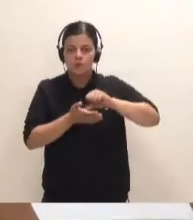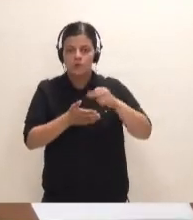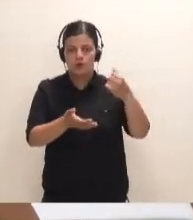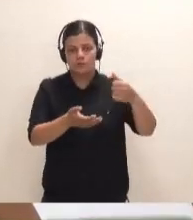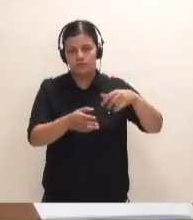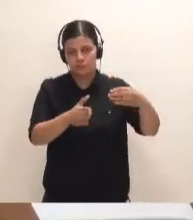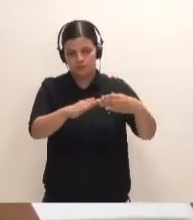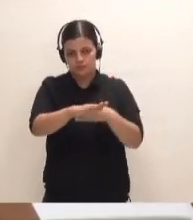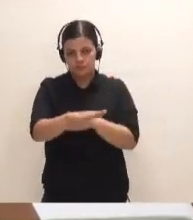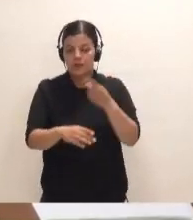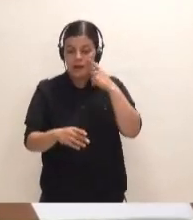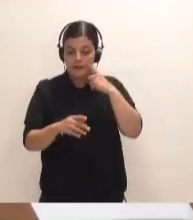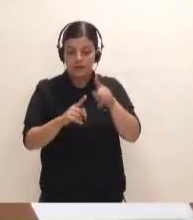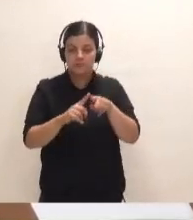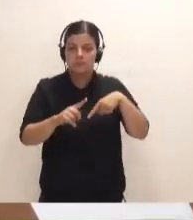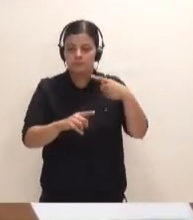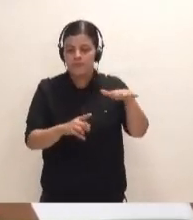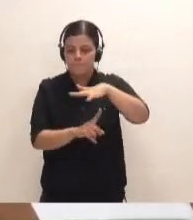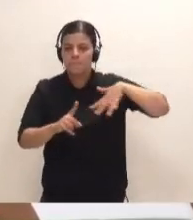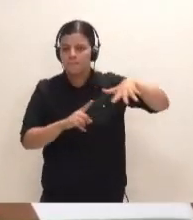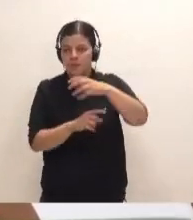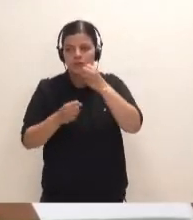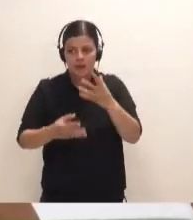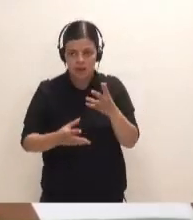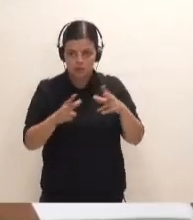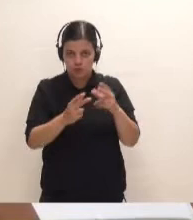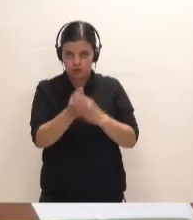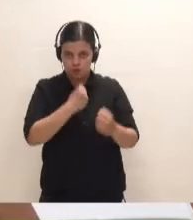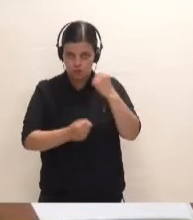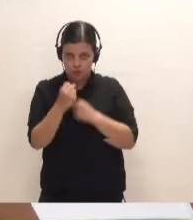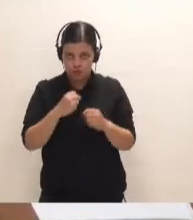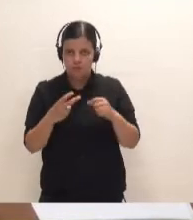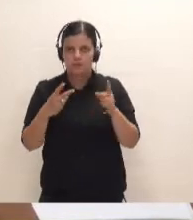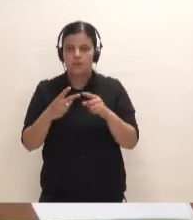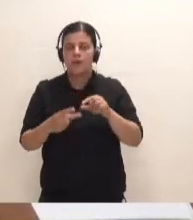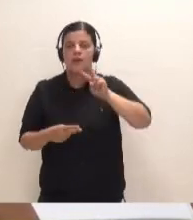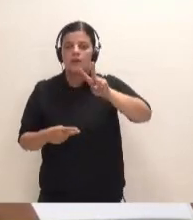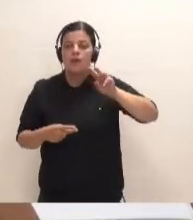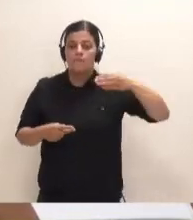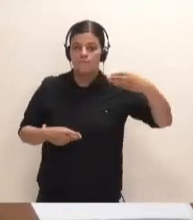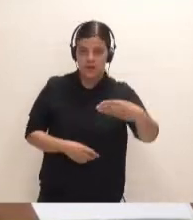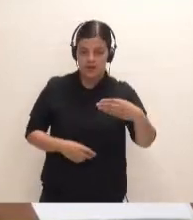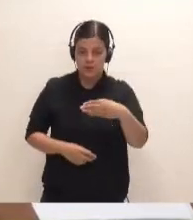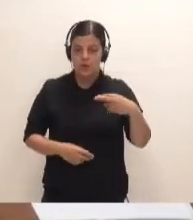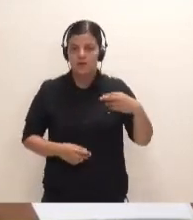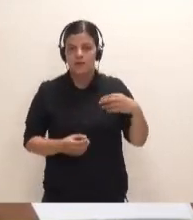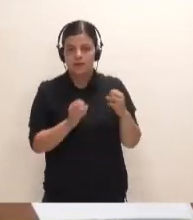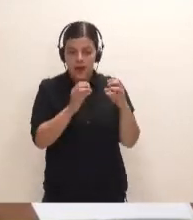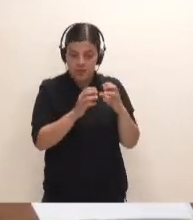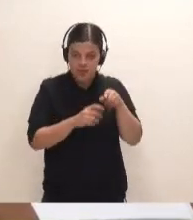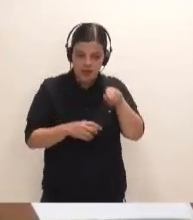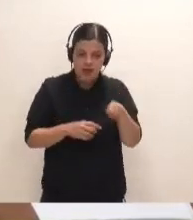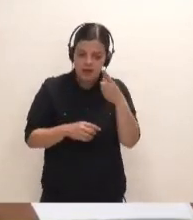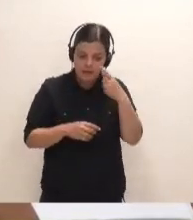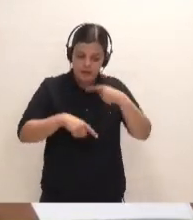medio, medio natural y medio socioeconómico. Alternativa dos b, adecuación del puerto de Granadilla para la recepción del tráfico